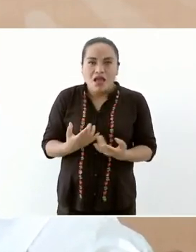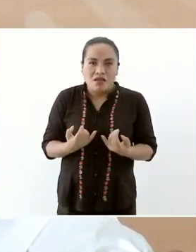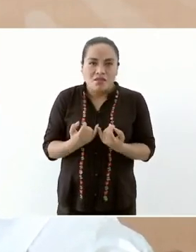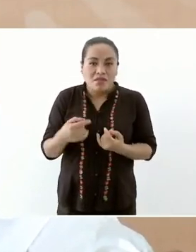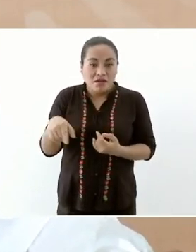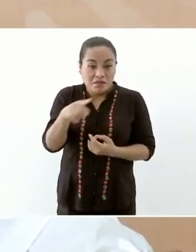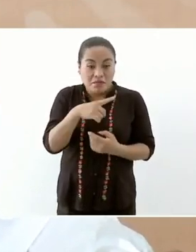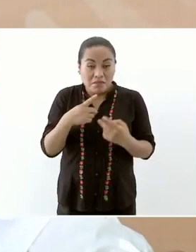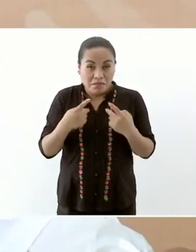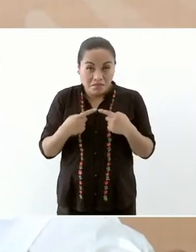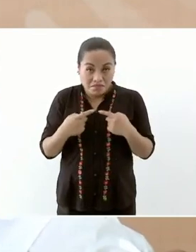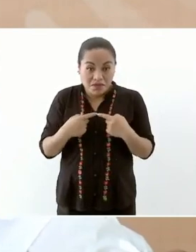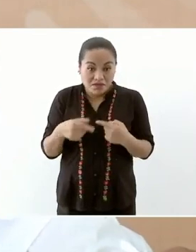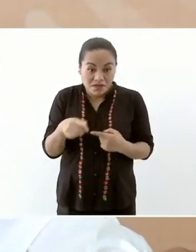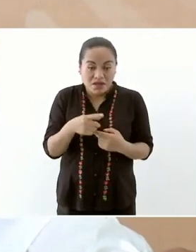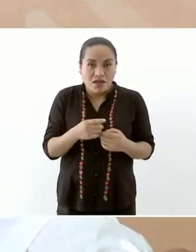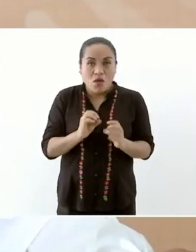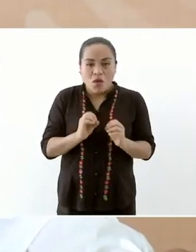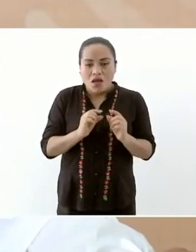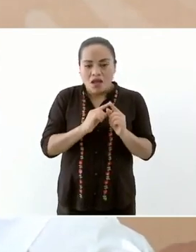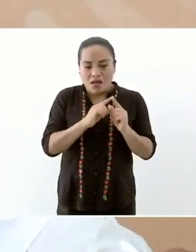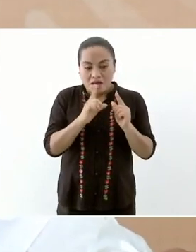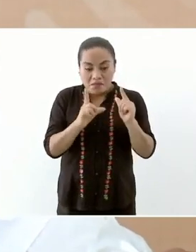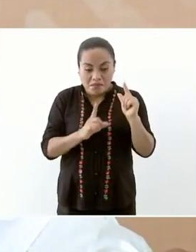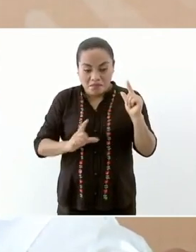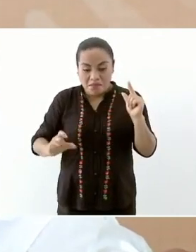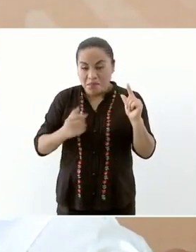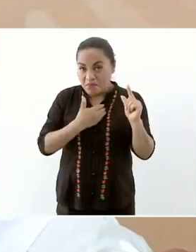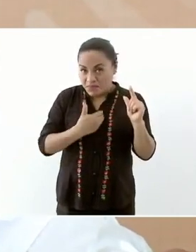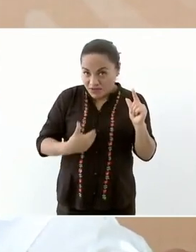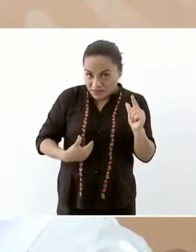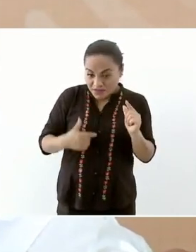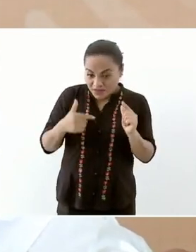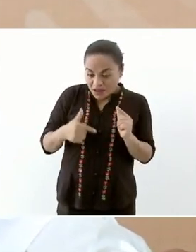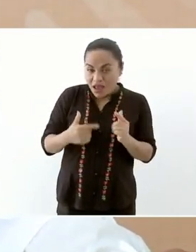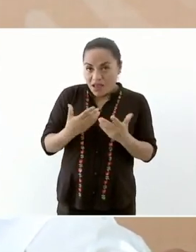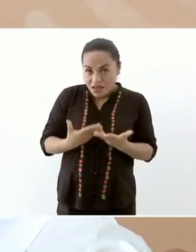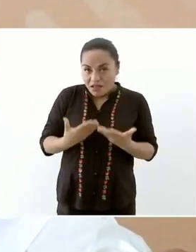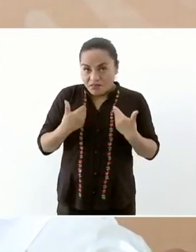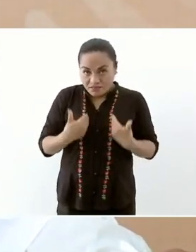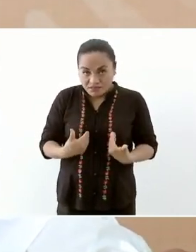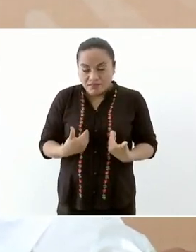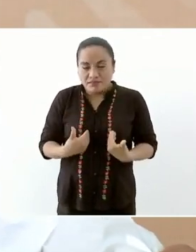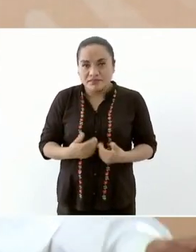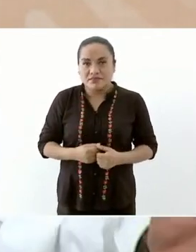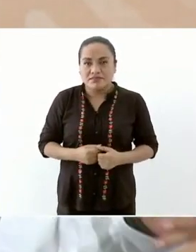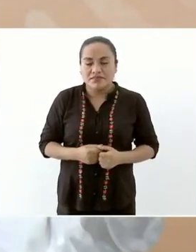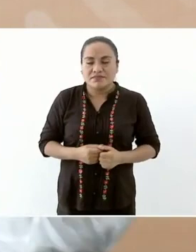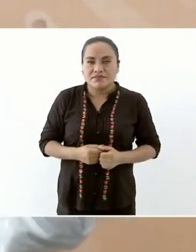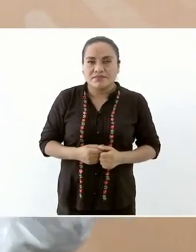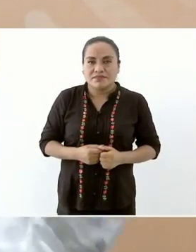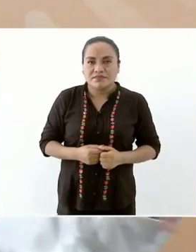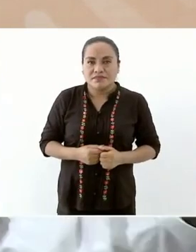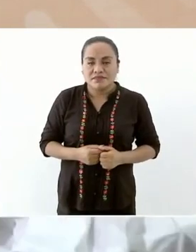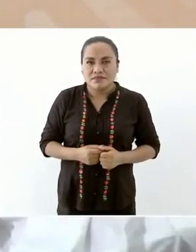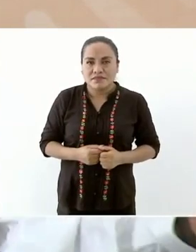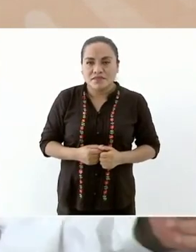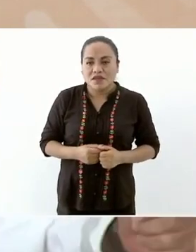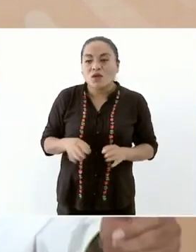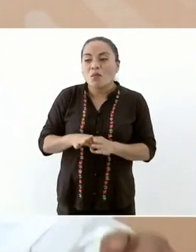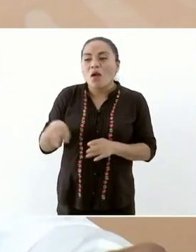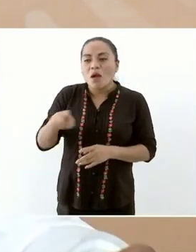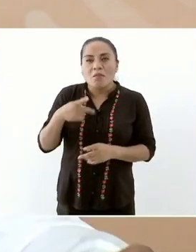puede ser sometido a